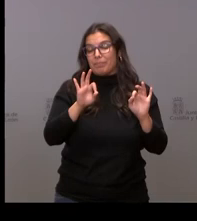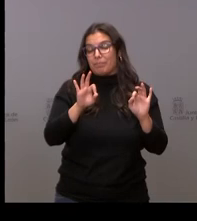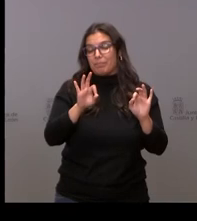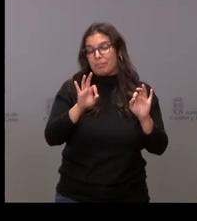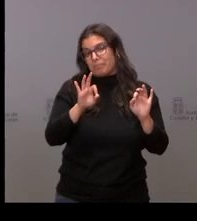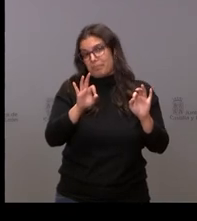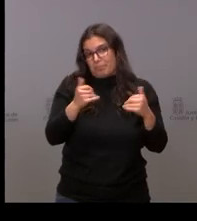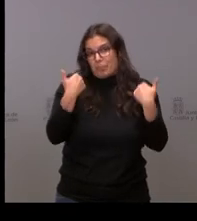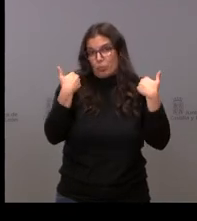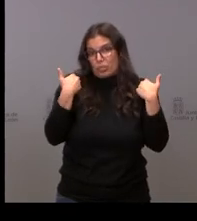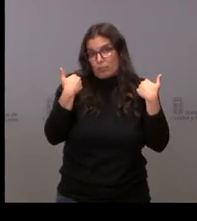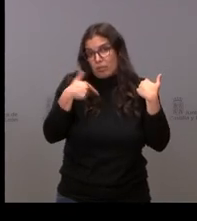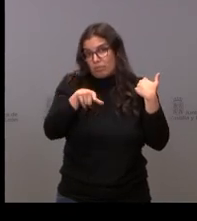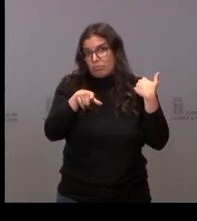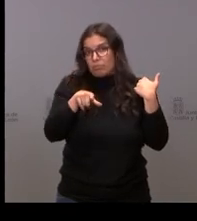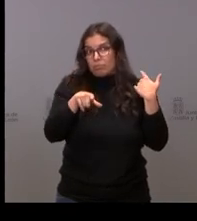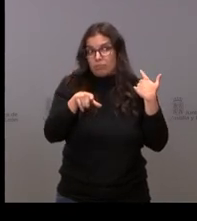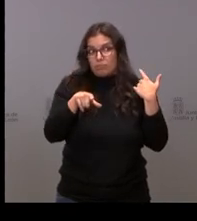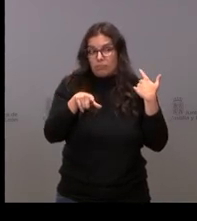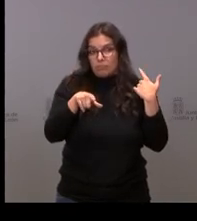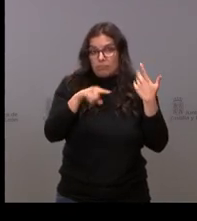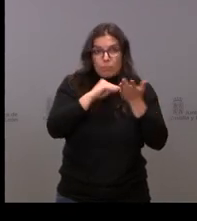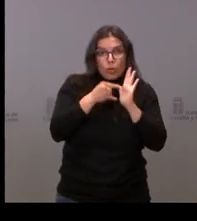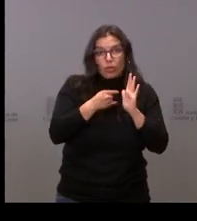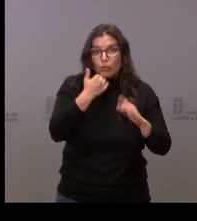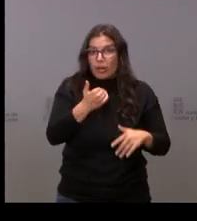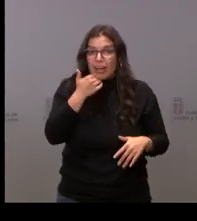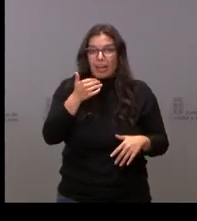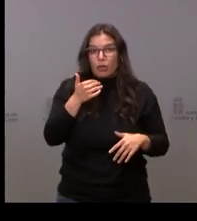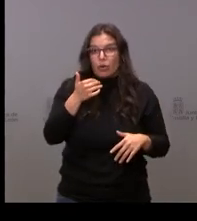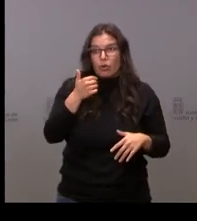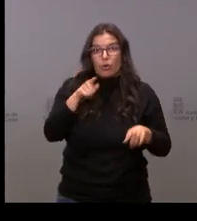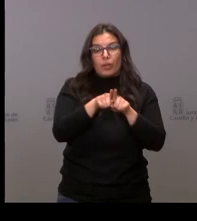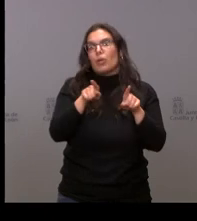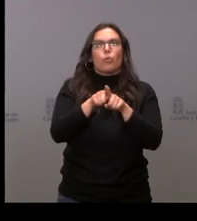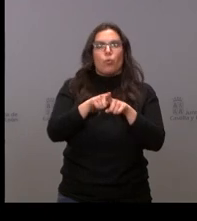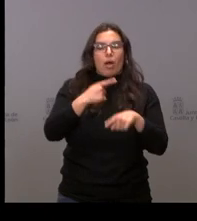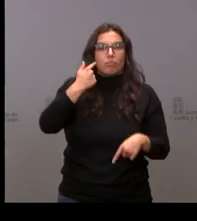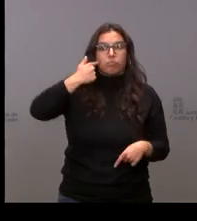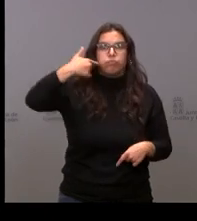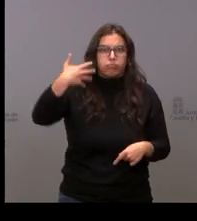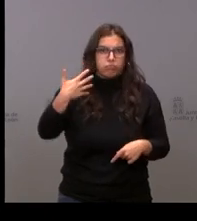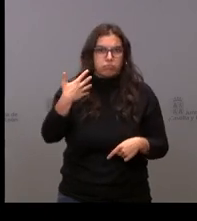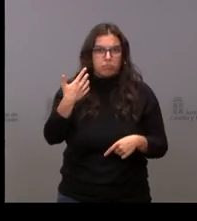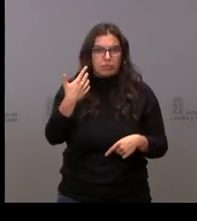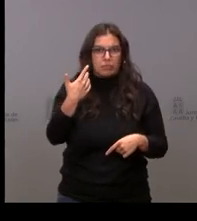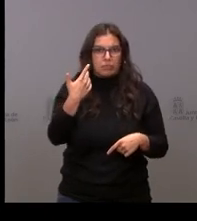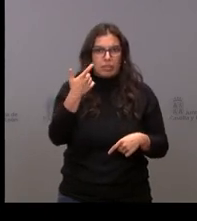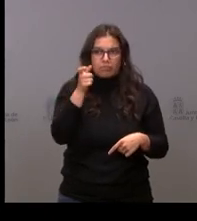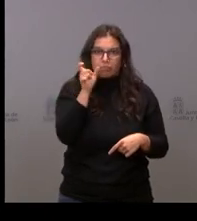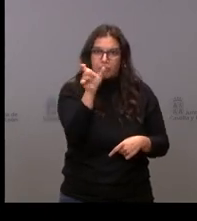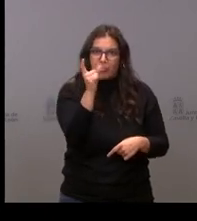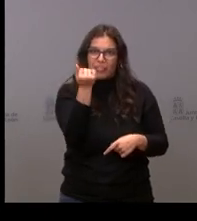el que se dedica a esas si hay algún proyecto emblemático que esté cuantificado con con dinero